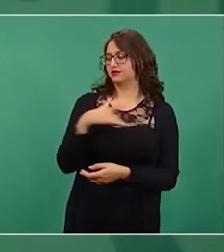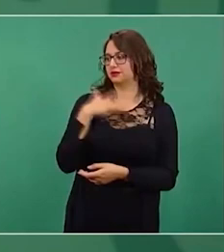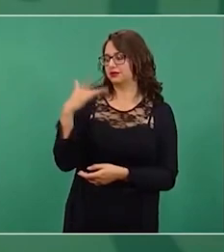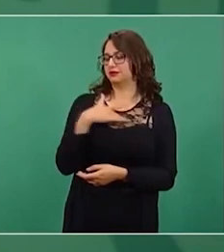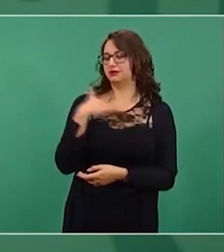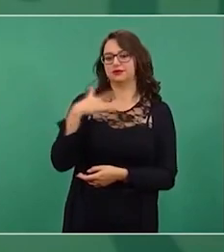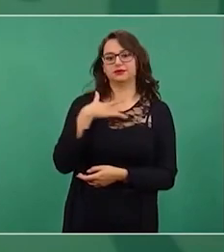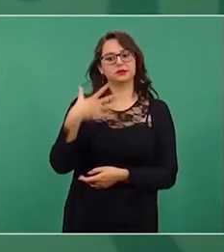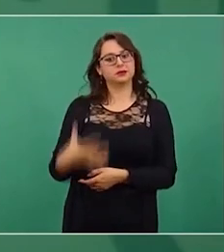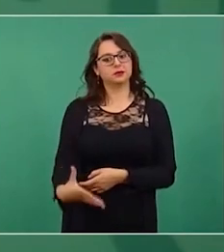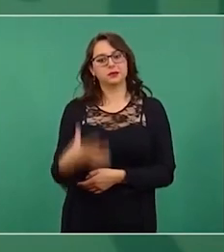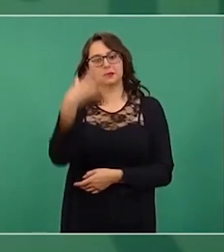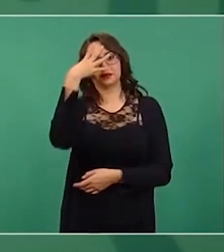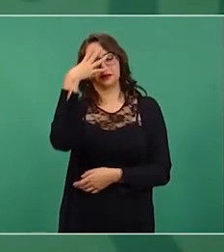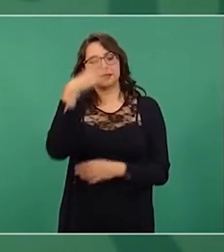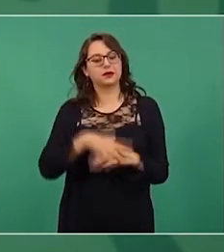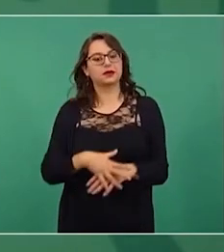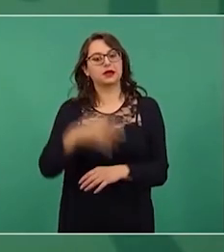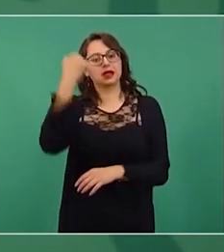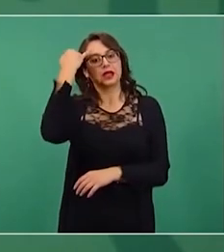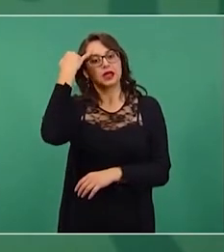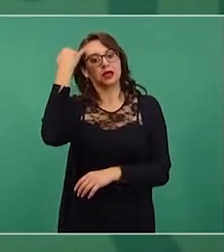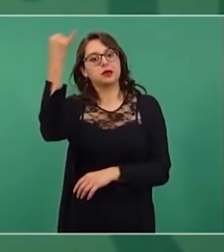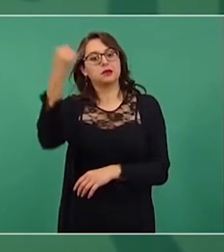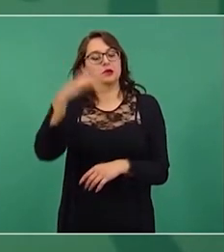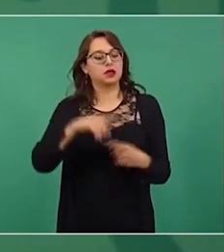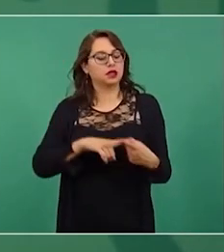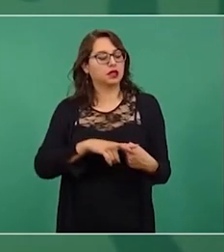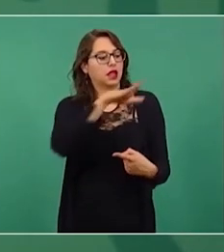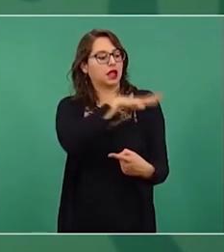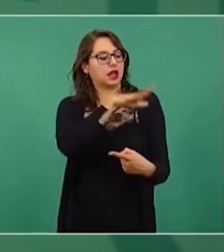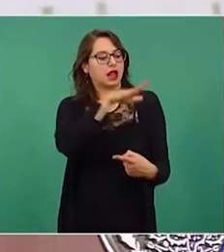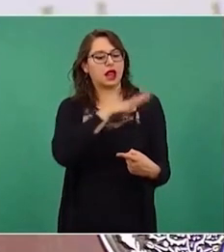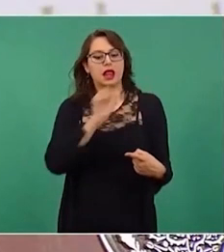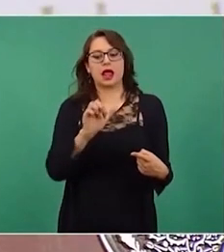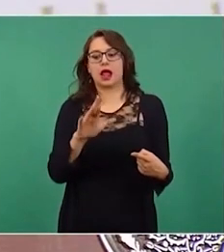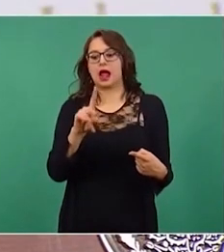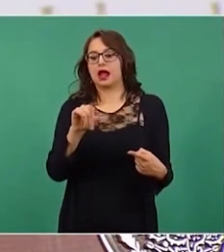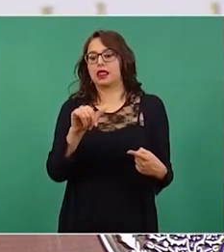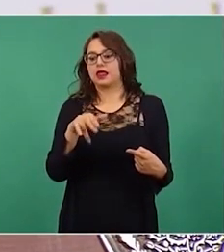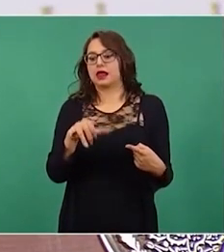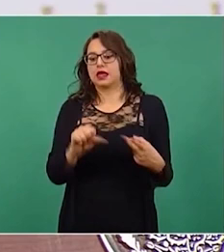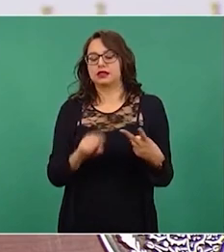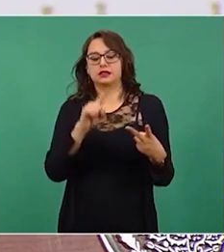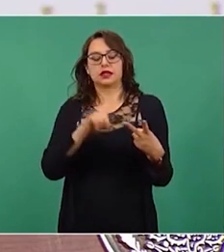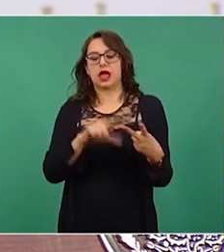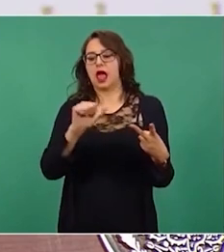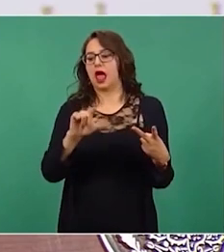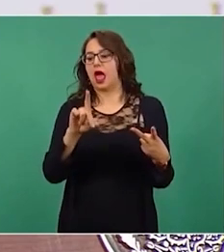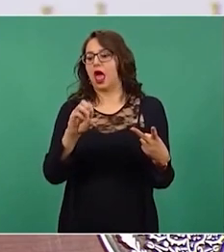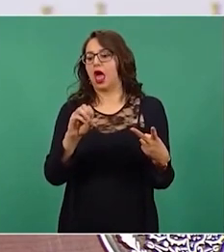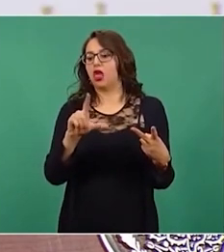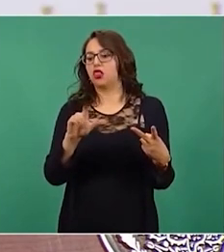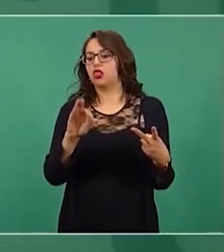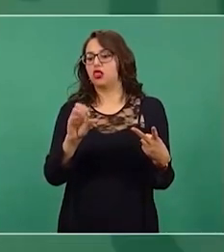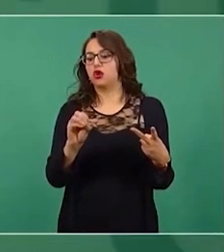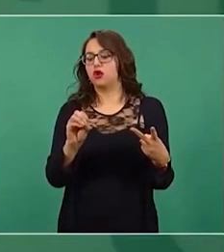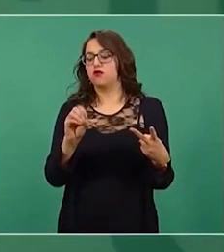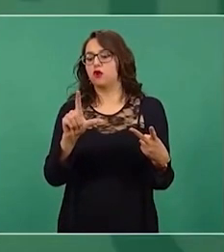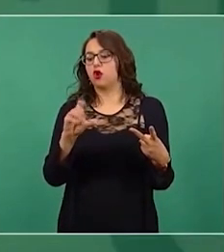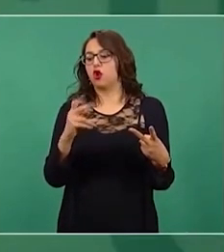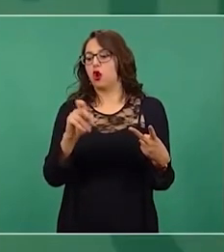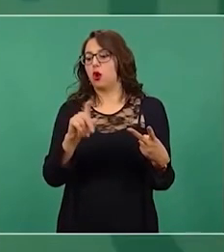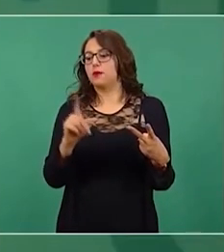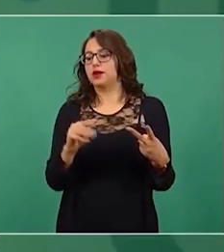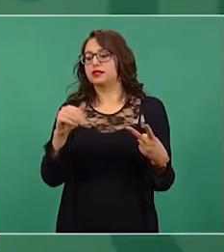Cárdenas, Adolfo López Mateos, incluso Gómez Morín.